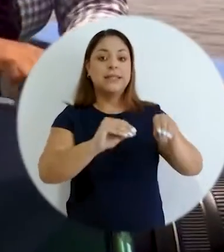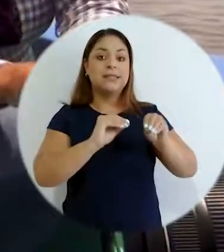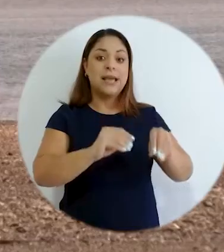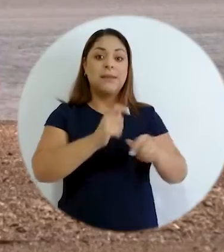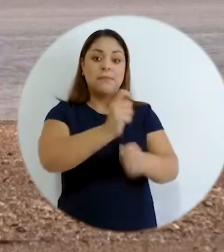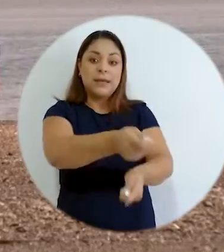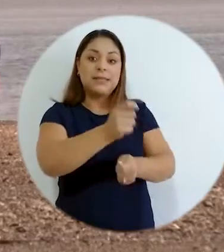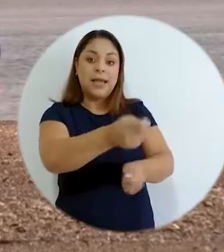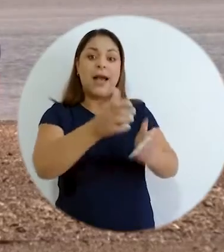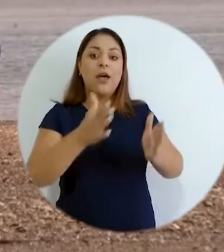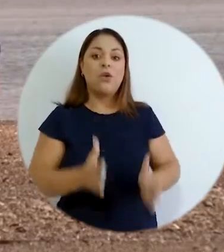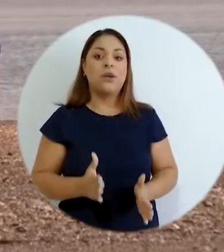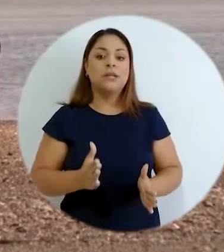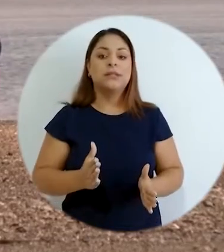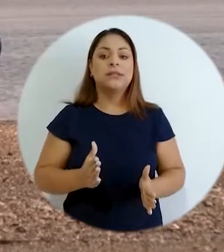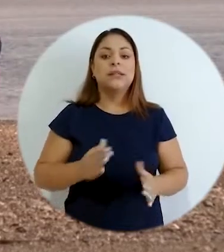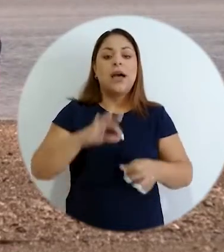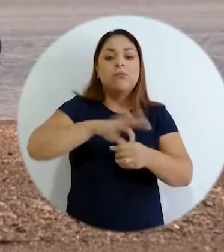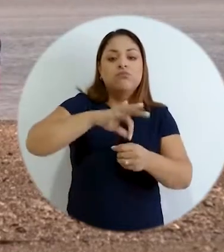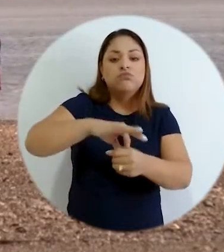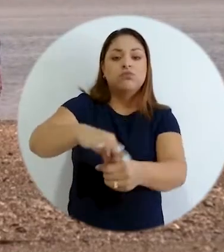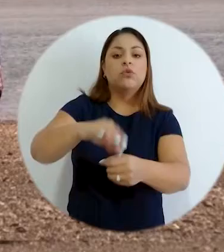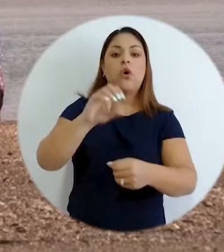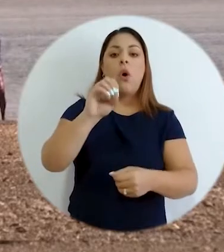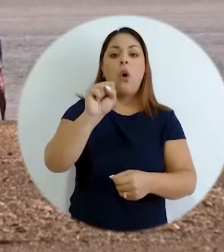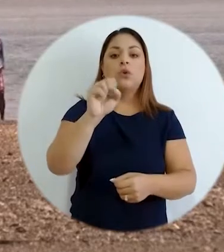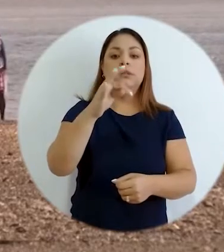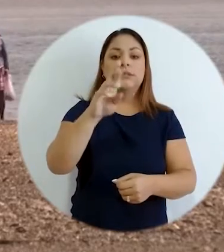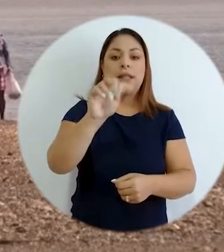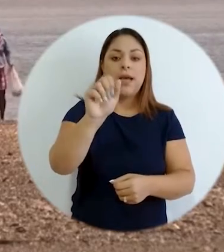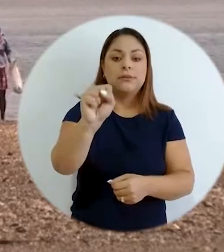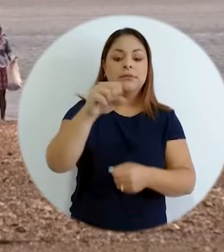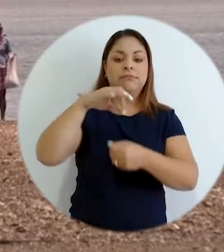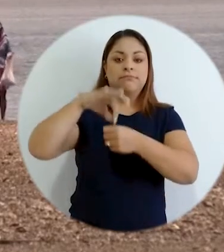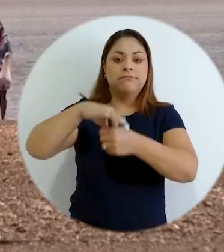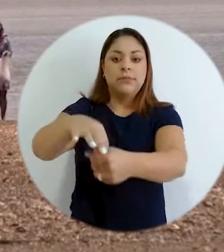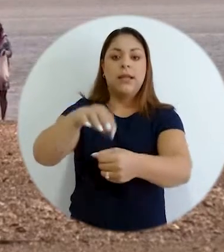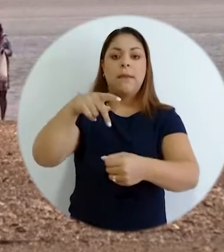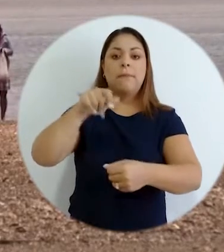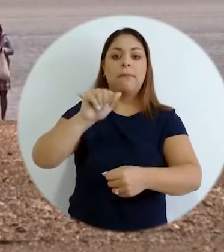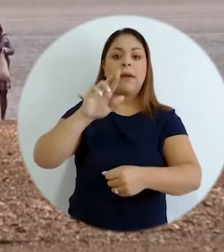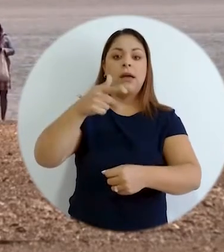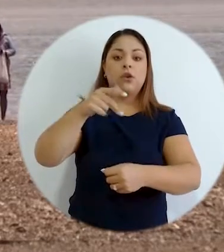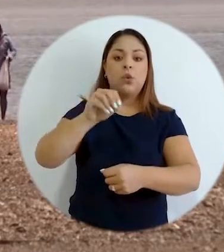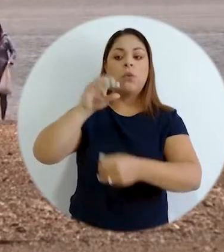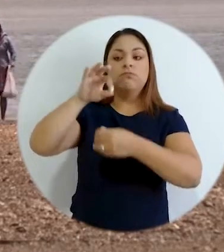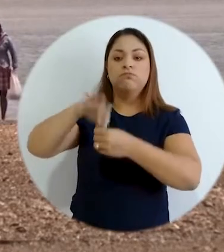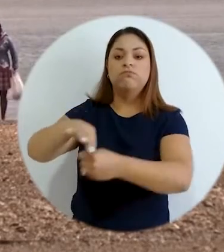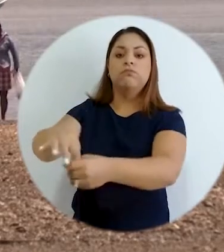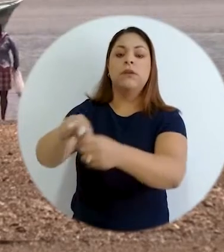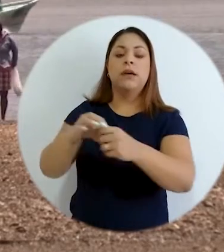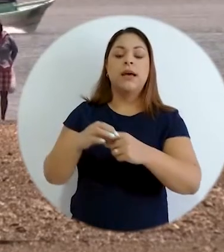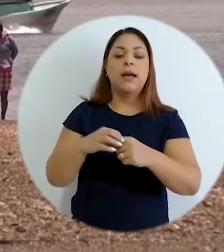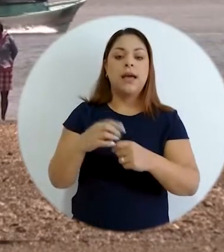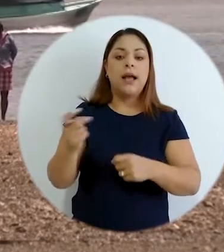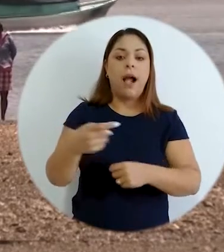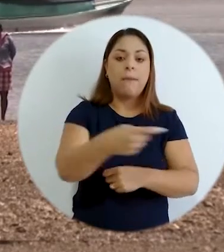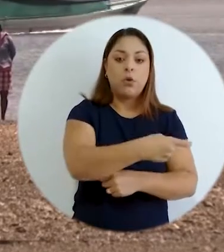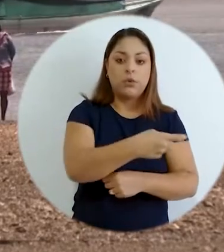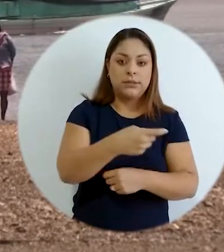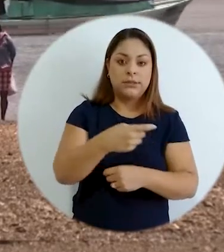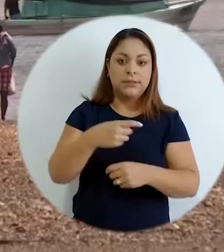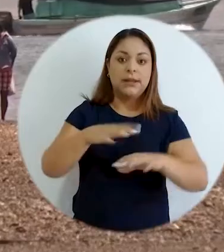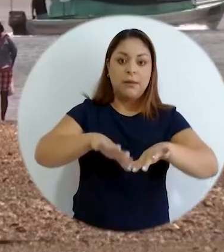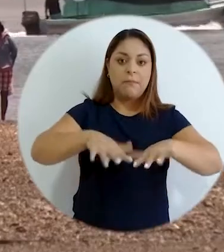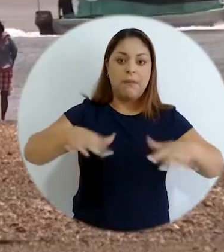enseñar a los pescadores a cultivar ostras a cultivar pargo a cultivar camarón en el mar